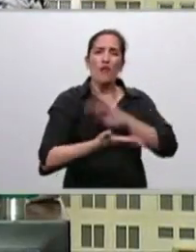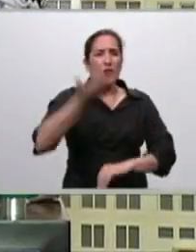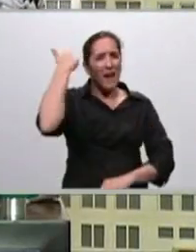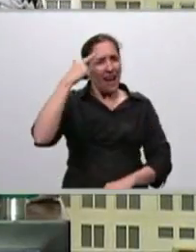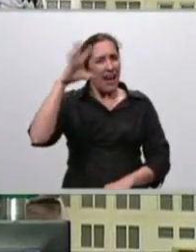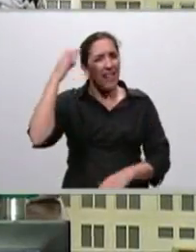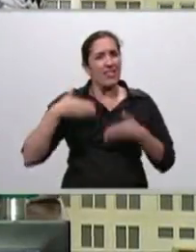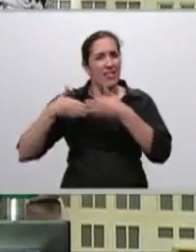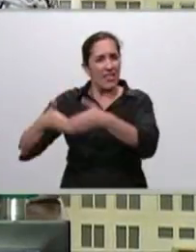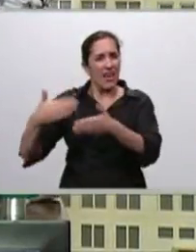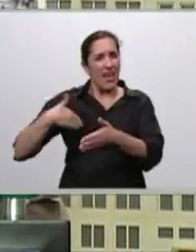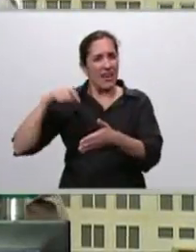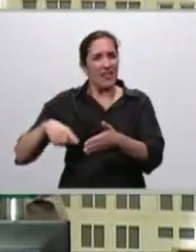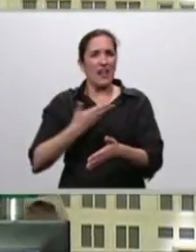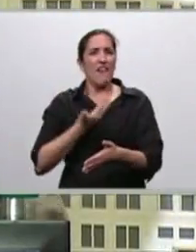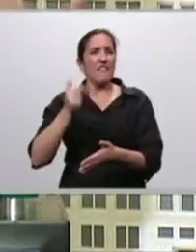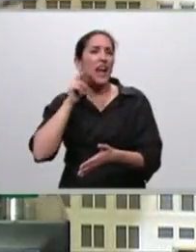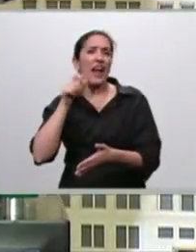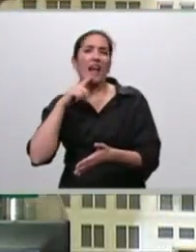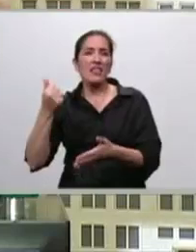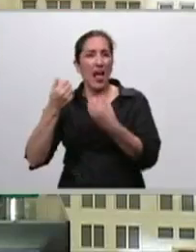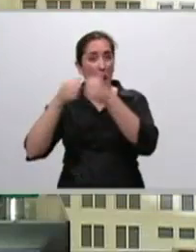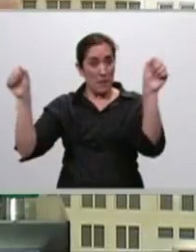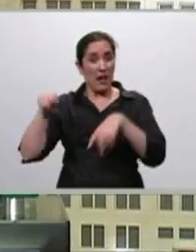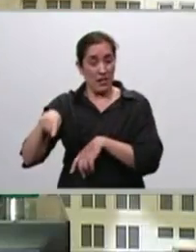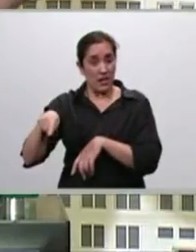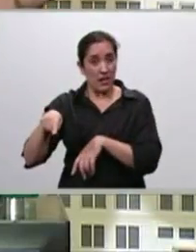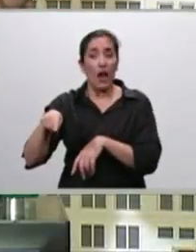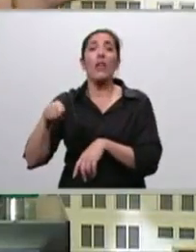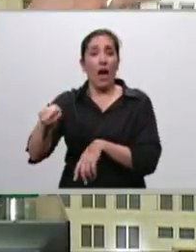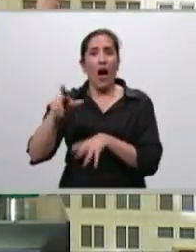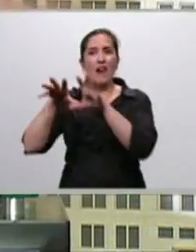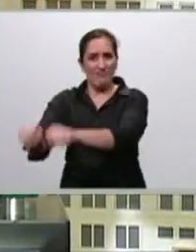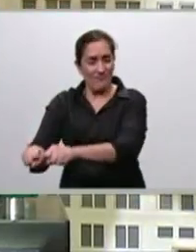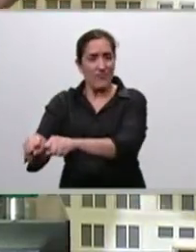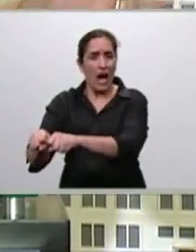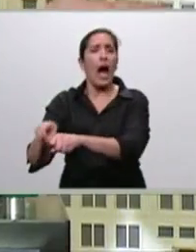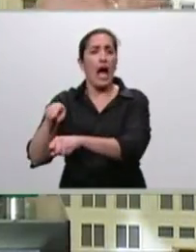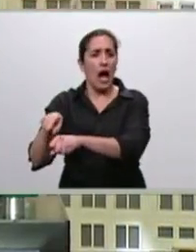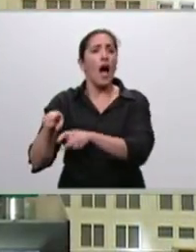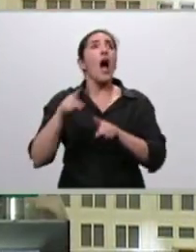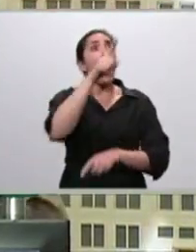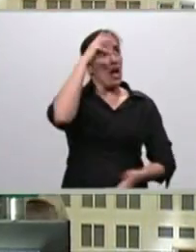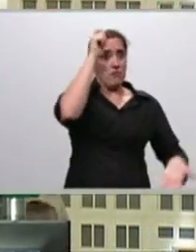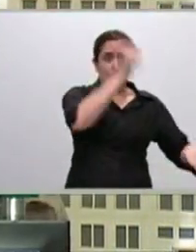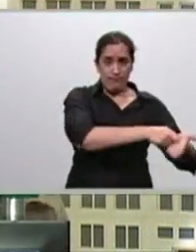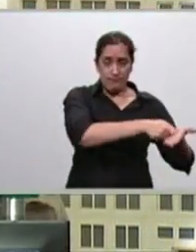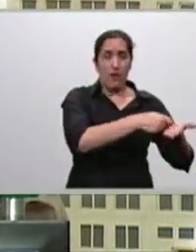la fragata Libertad o se distribuyen los fondos como dice su sentencia, porque si su sentencia